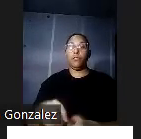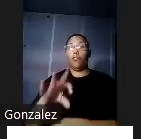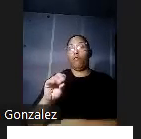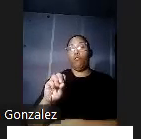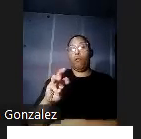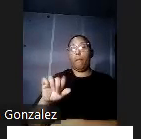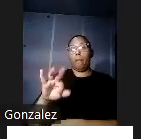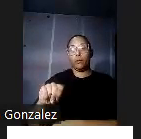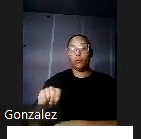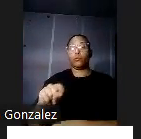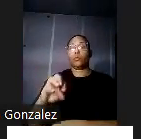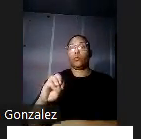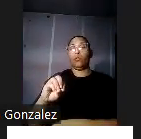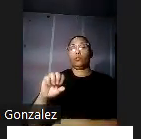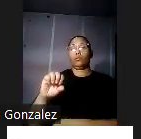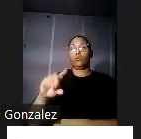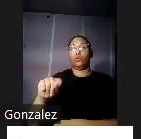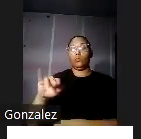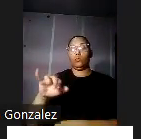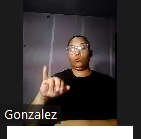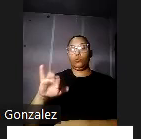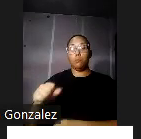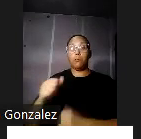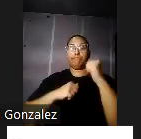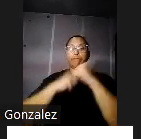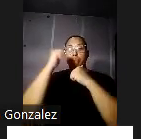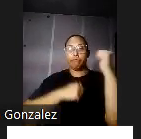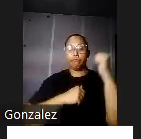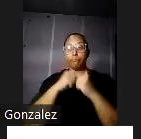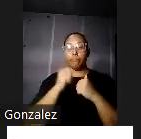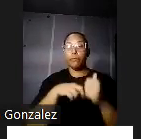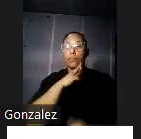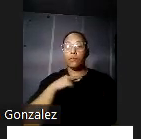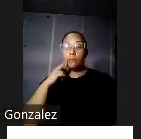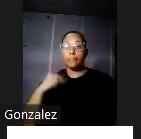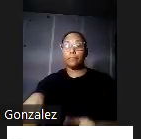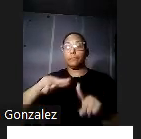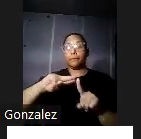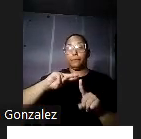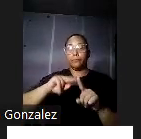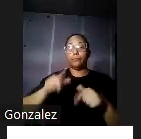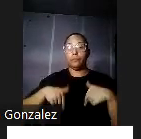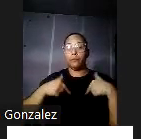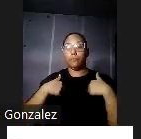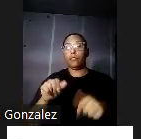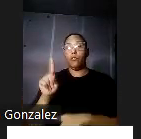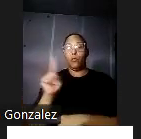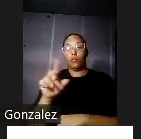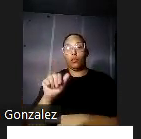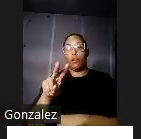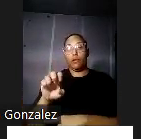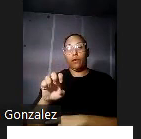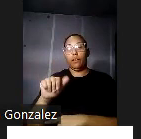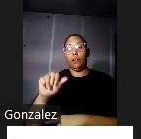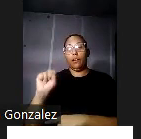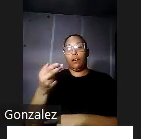se comenzaron a construir restaurantes, hoteles, la Avenida Ashford, tanto como en la área